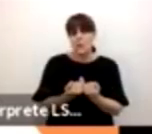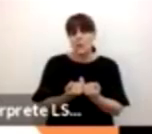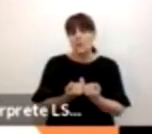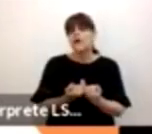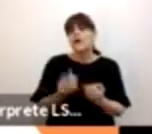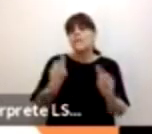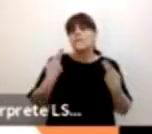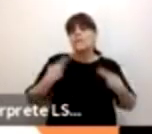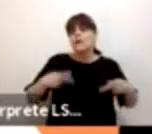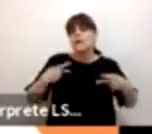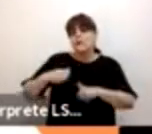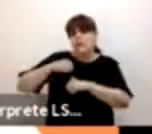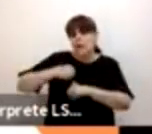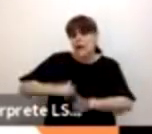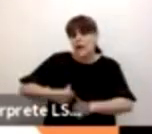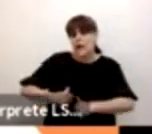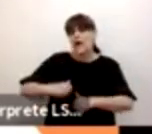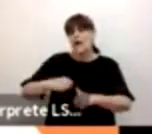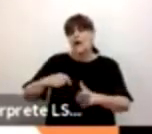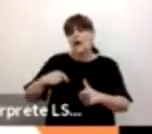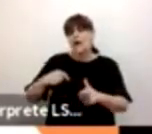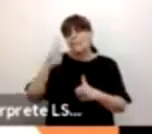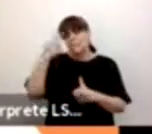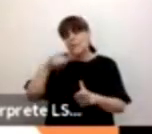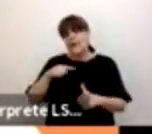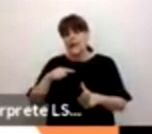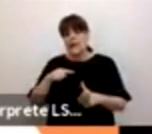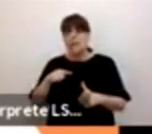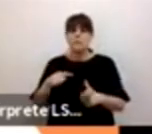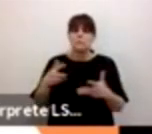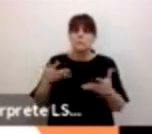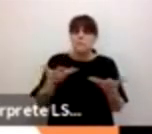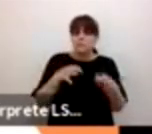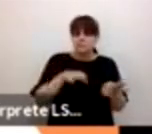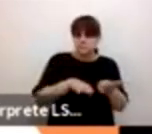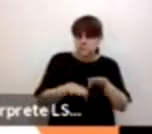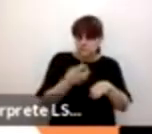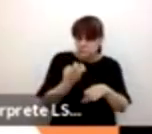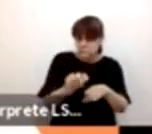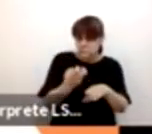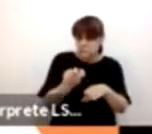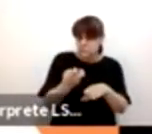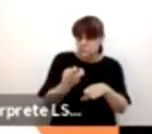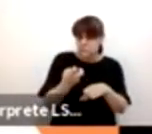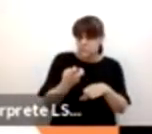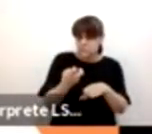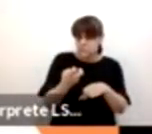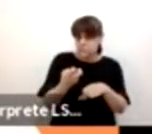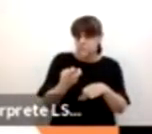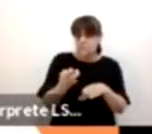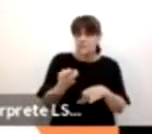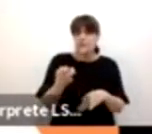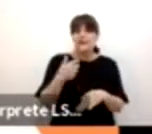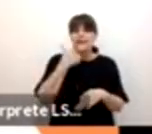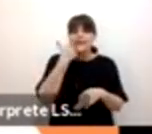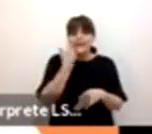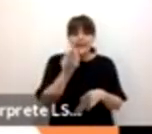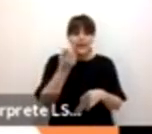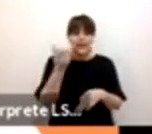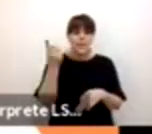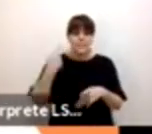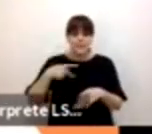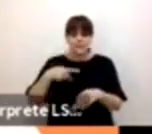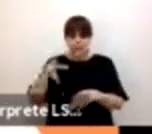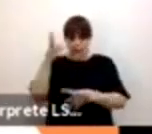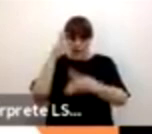o informal de educación. Pero lo que buscamos es que estas personas jóvenes se conviertan en promotores y promotoras